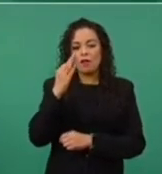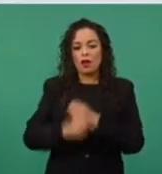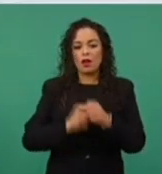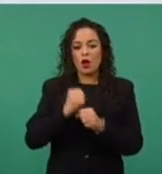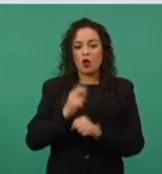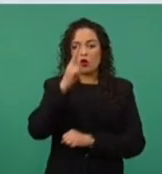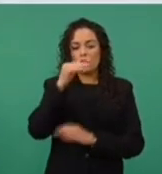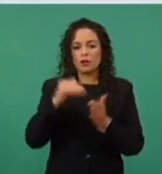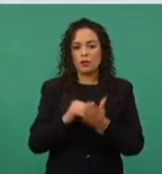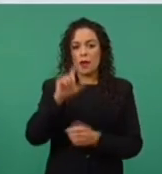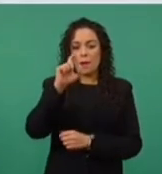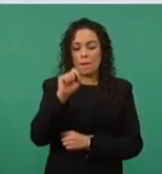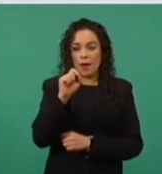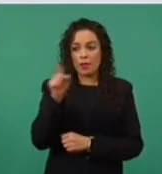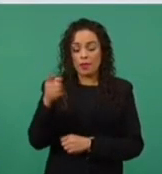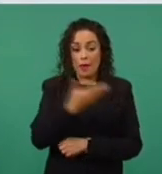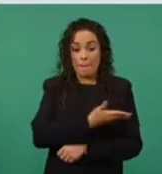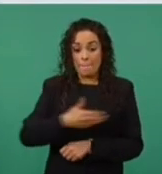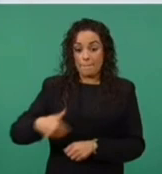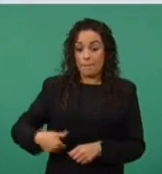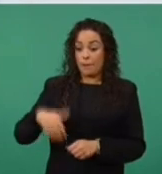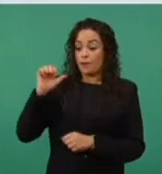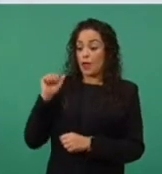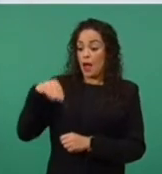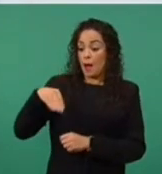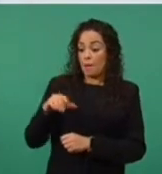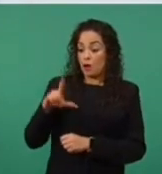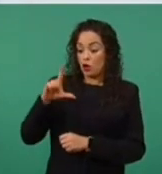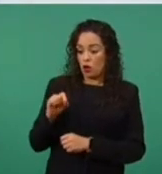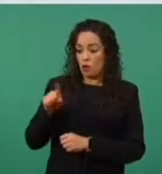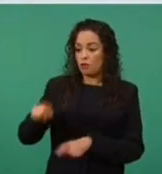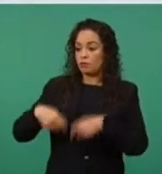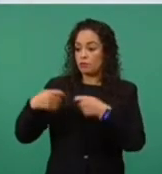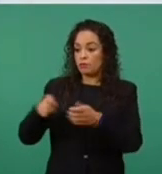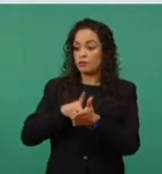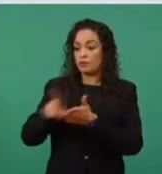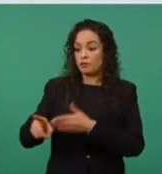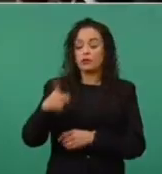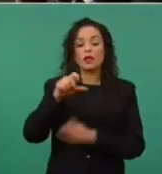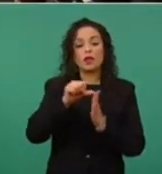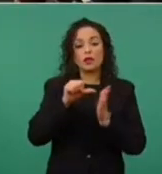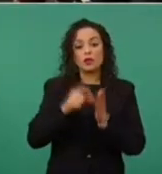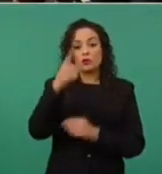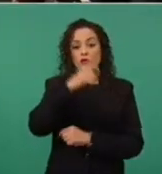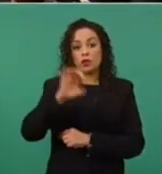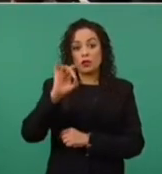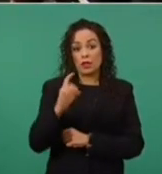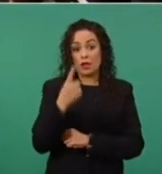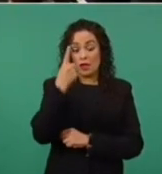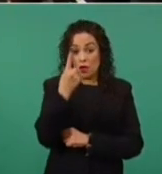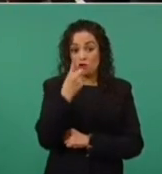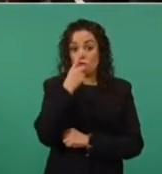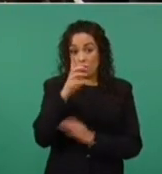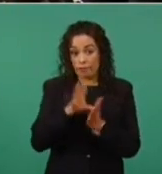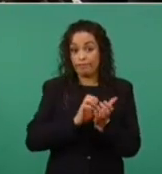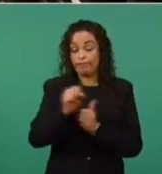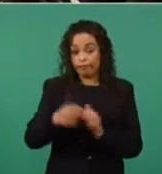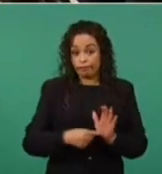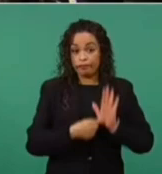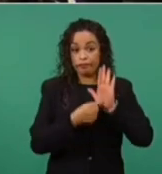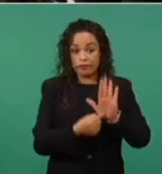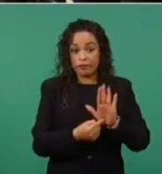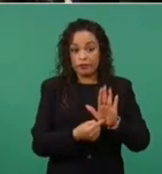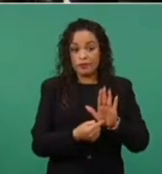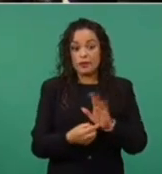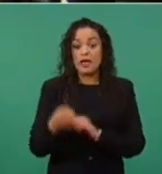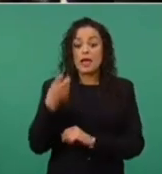presidente López Obrador, en uso de las atribuciones que le confiere el artículo 131 de la Constitución, estableció esa fracción